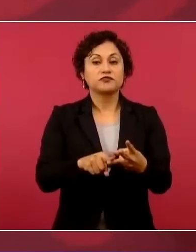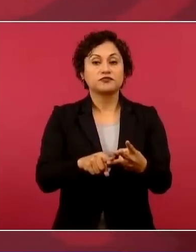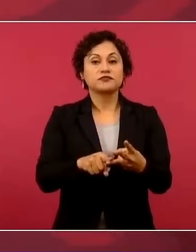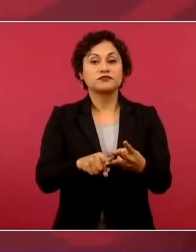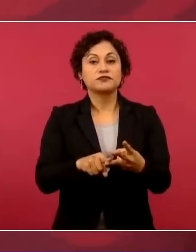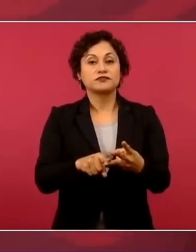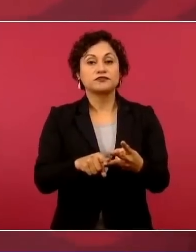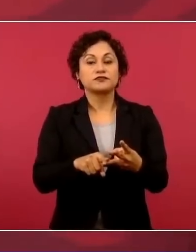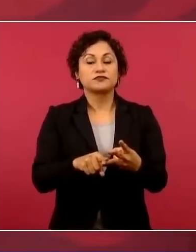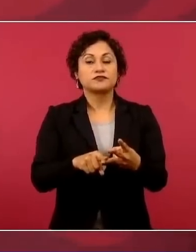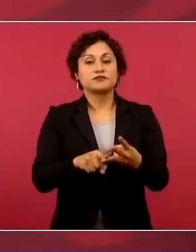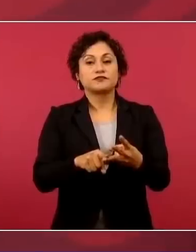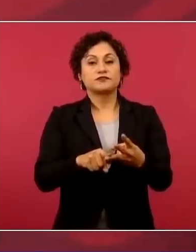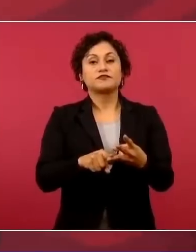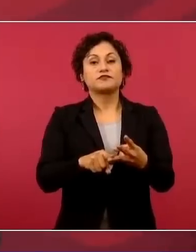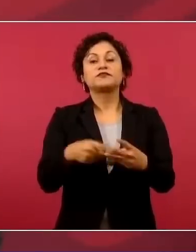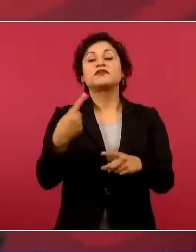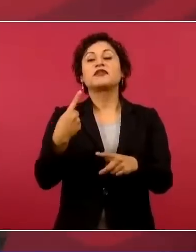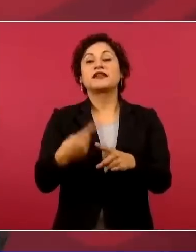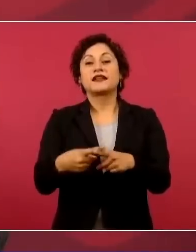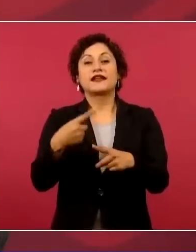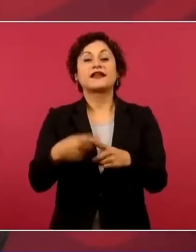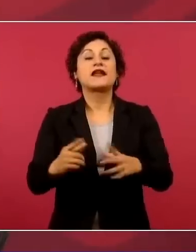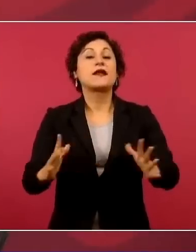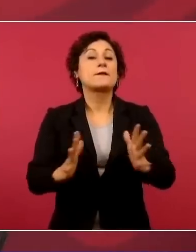democracia, entre comillas,